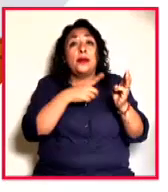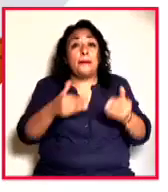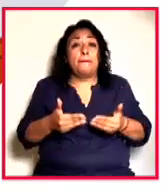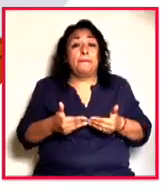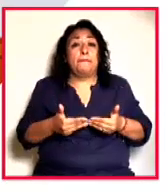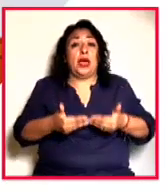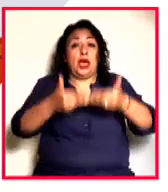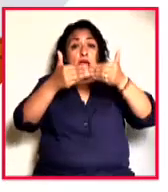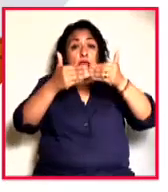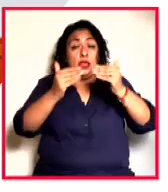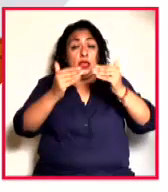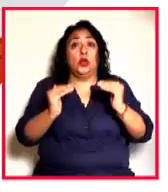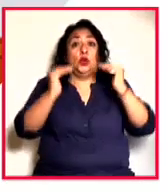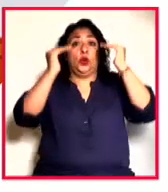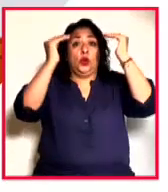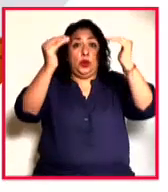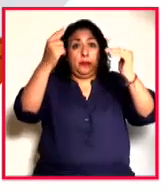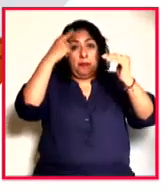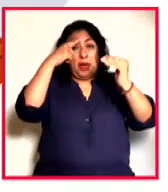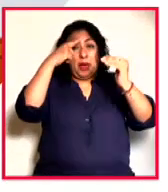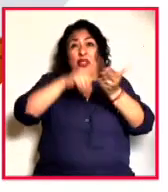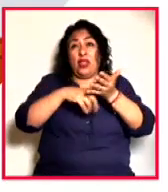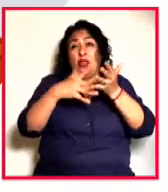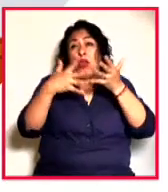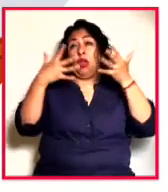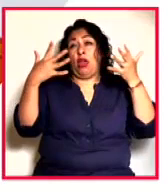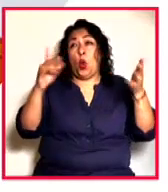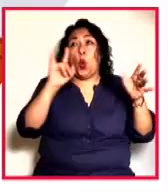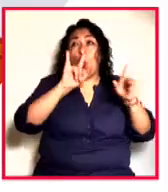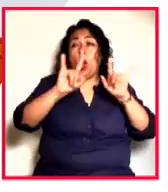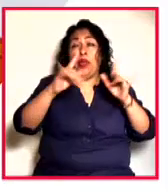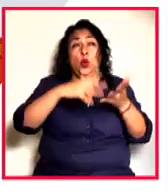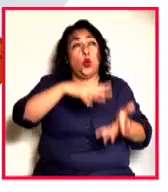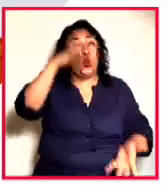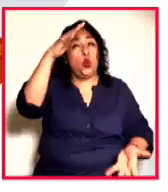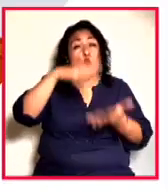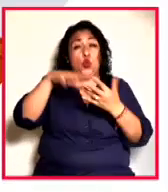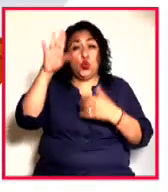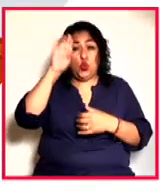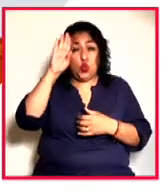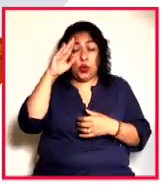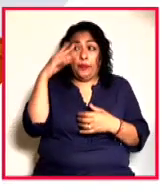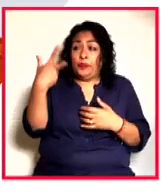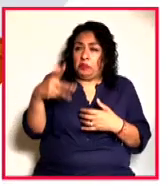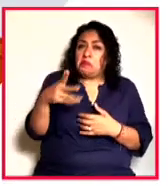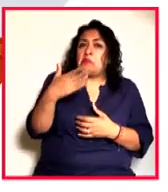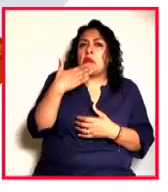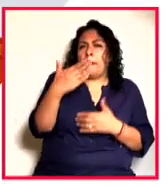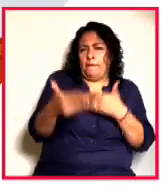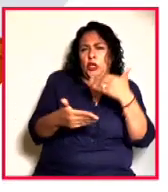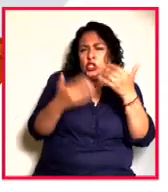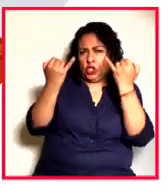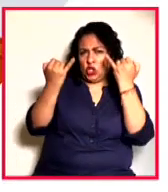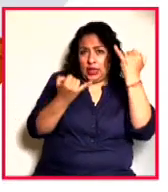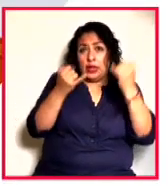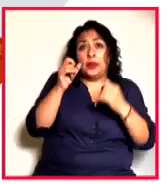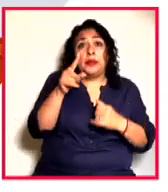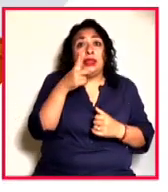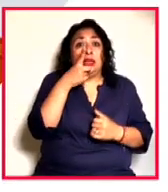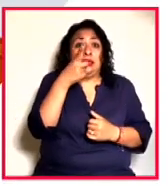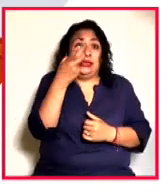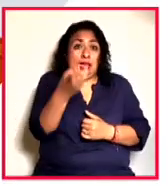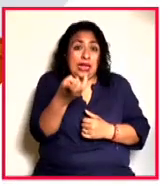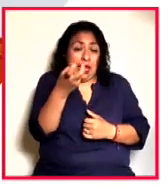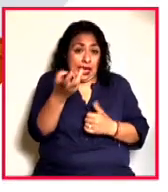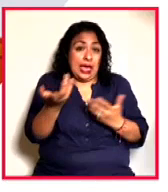para albergar sus monumentales cuadros. Bueno, pero vale la pena. Y en cuanto al proceso creativo, hay que reparar en ello, mi querida